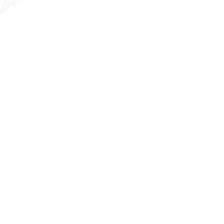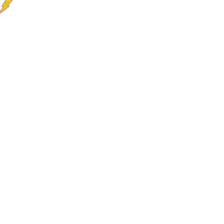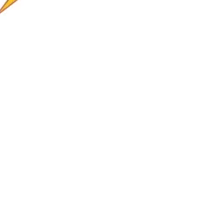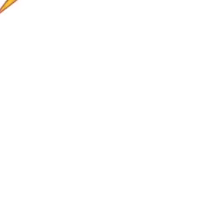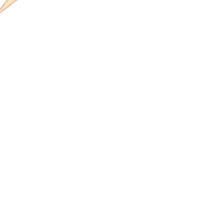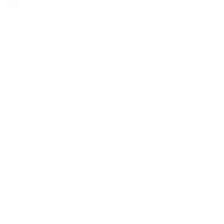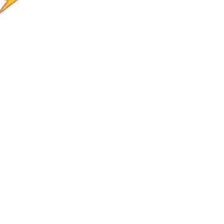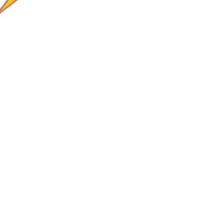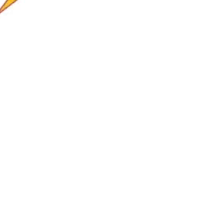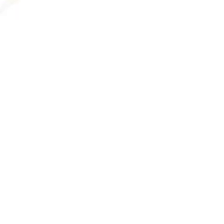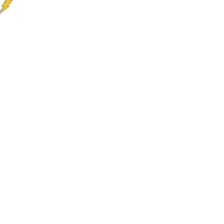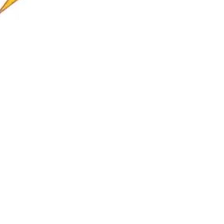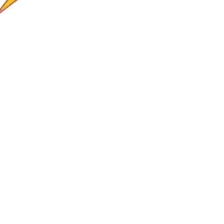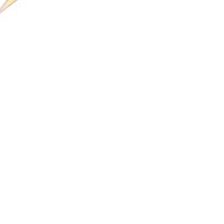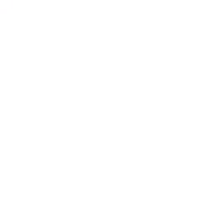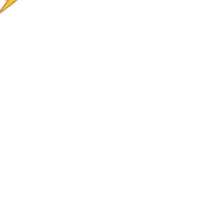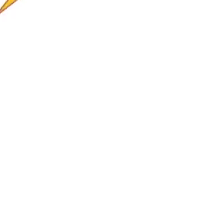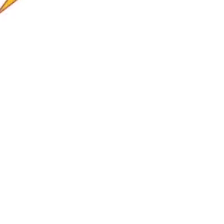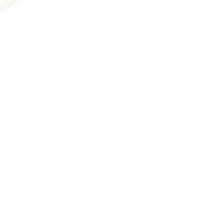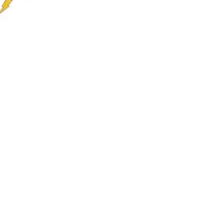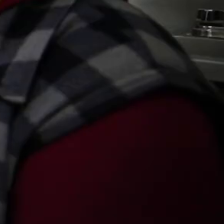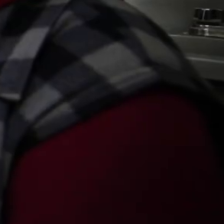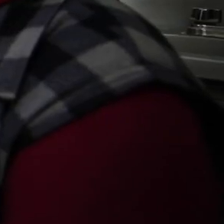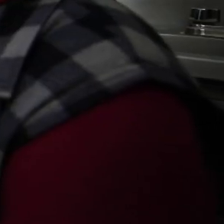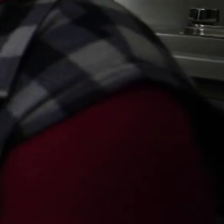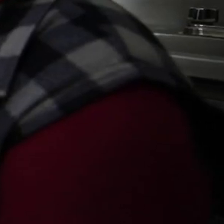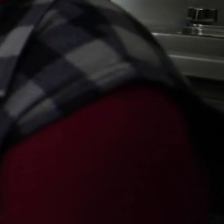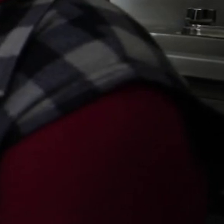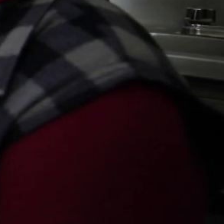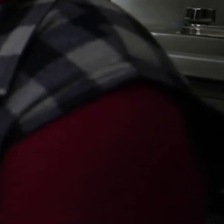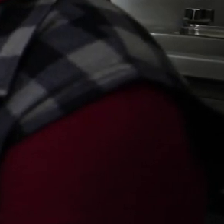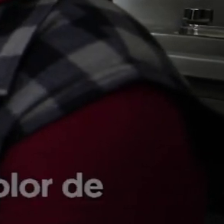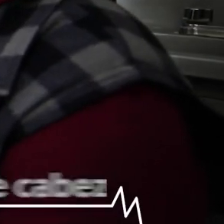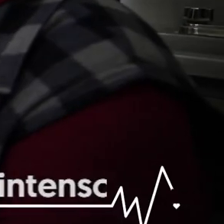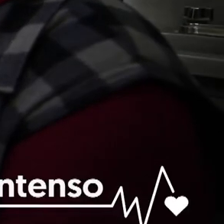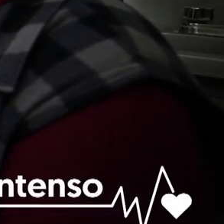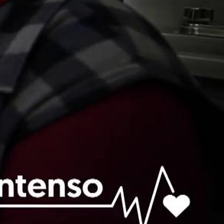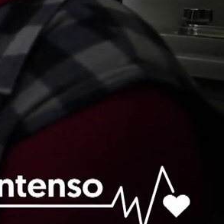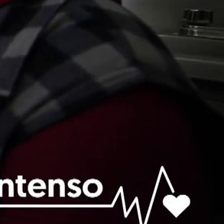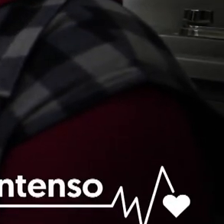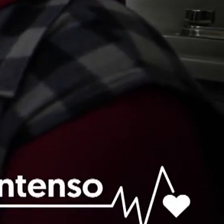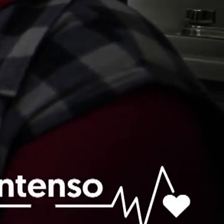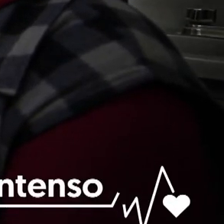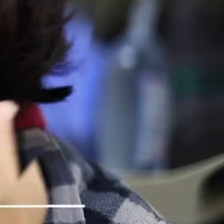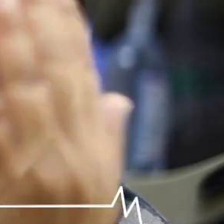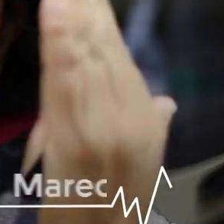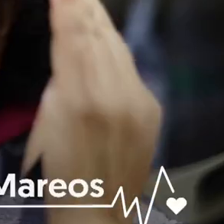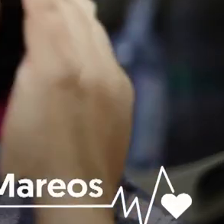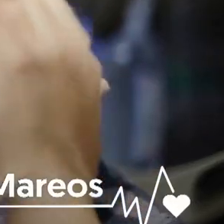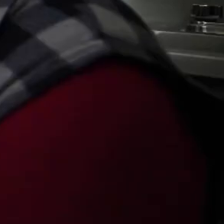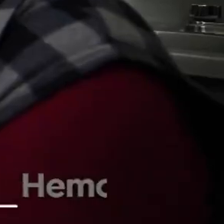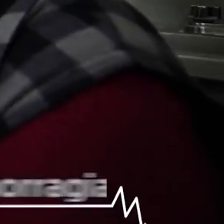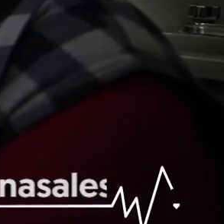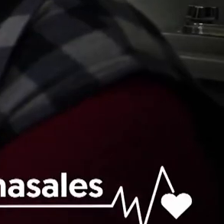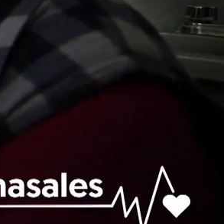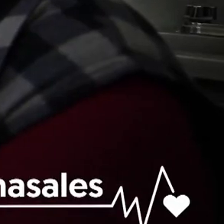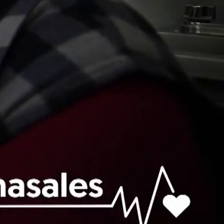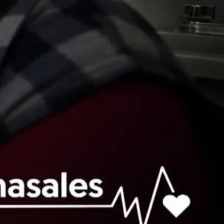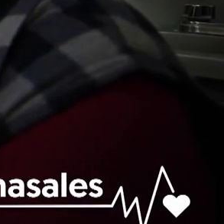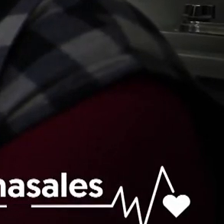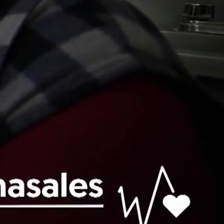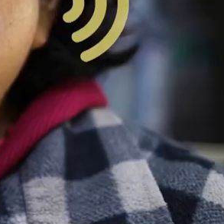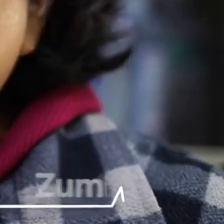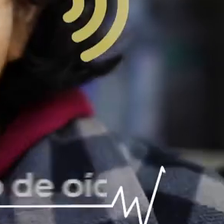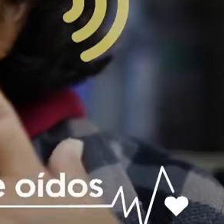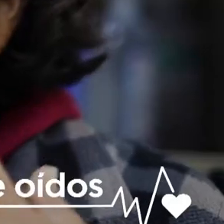y se pueden generar daños en tejidos. Estos efectos pueden ser dolor de cabeza intenso, mareos, hemorragias